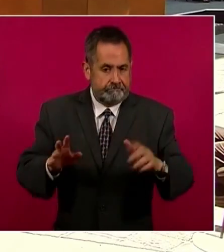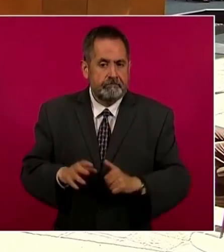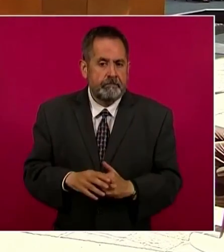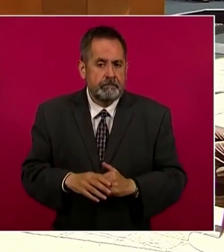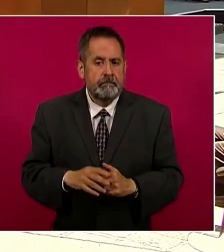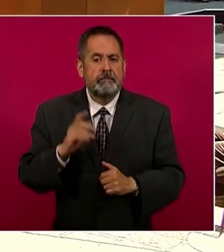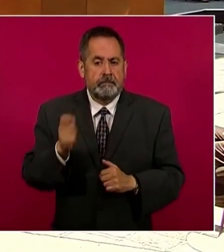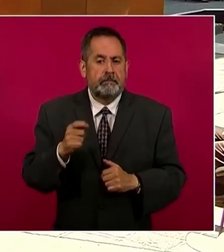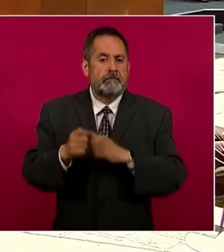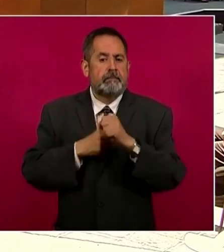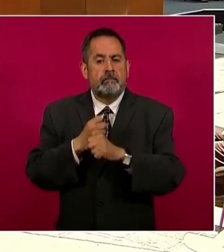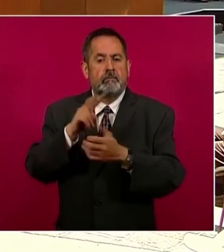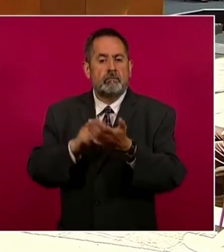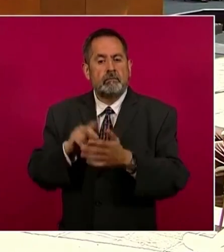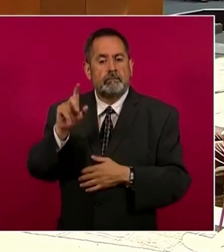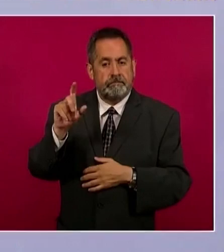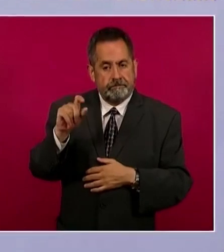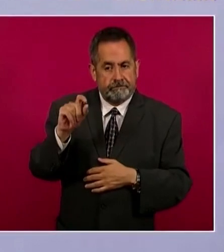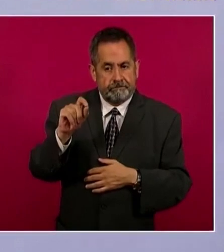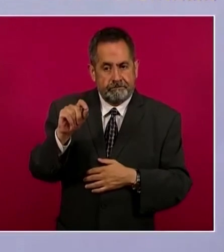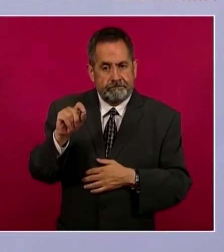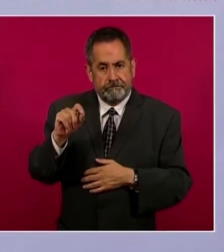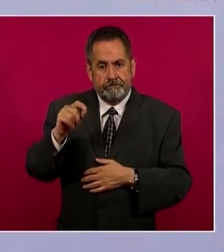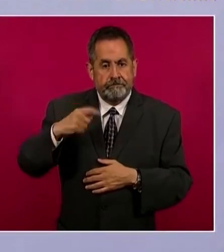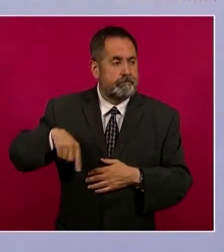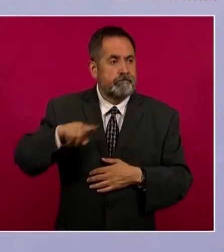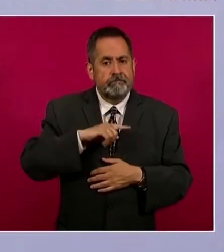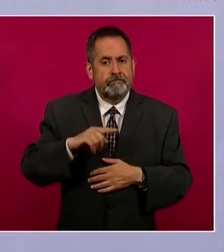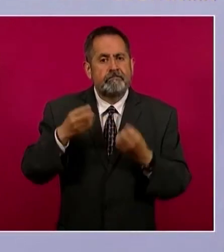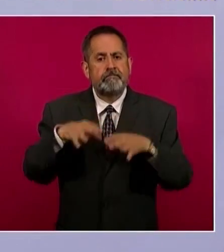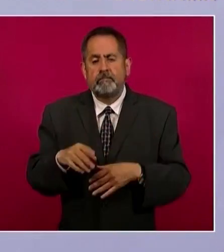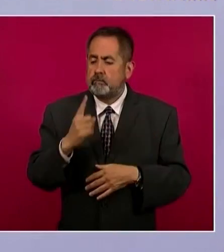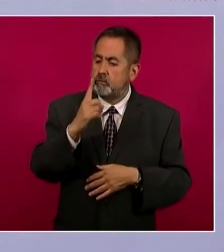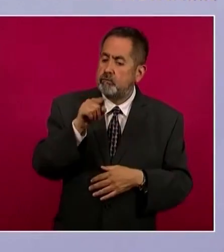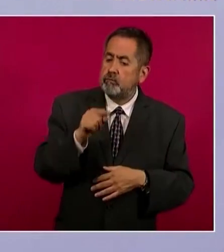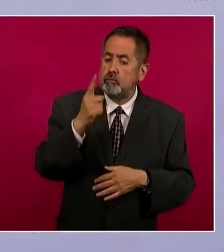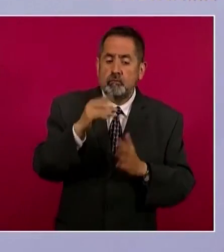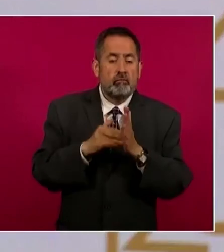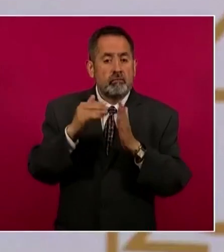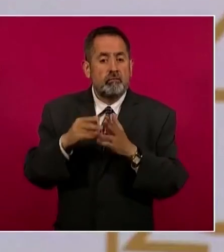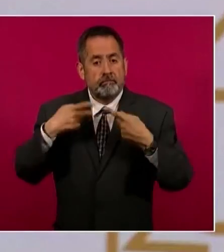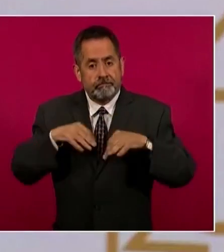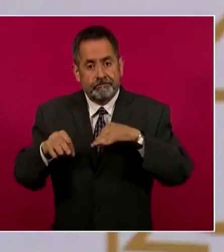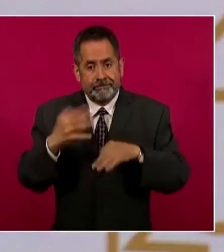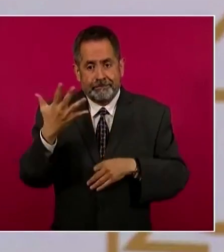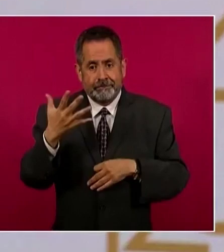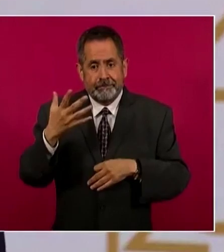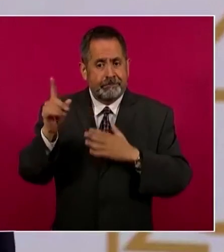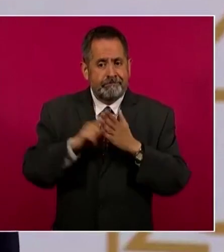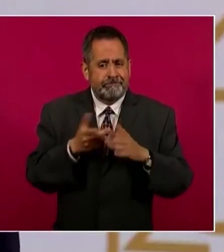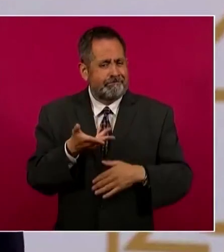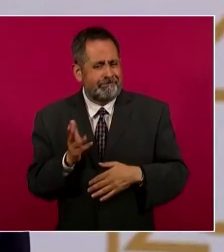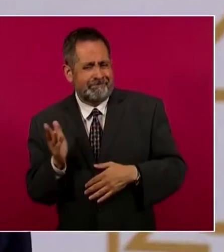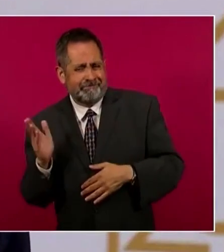en el 2020 habíamos perdido 1.1 millones de empleos formales en cinco meses. Luego